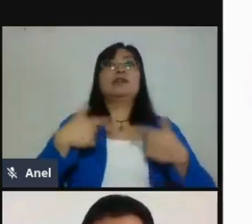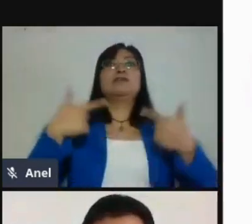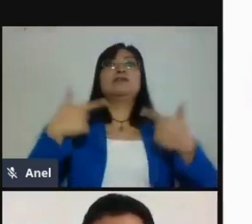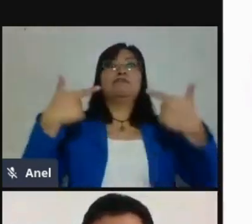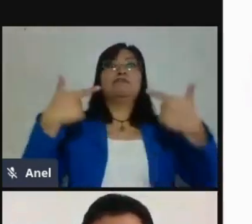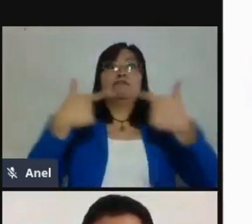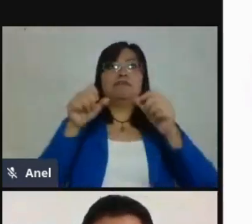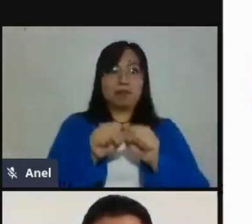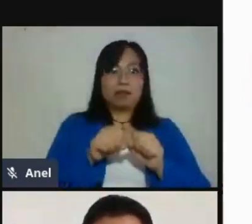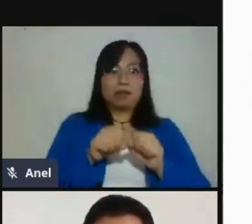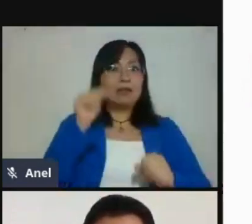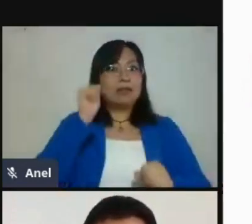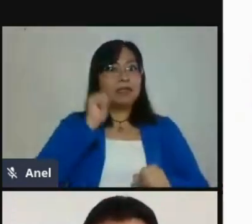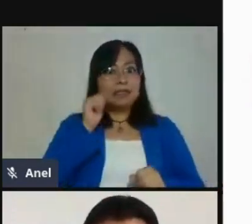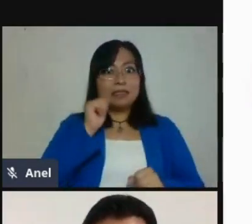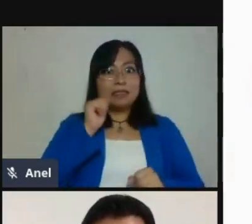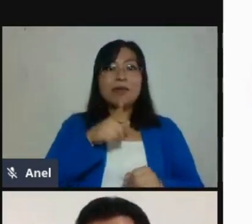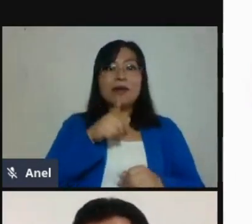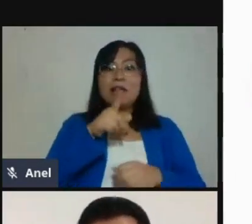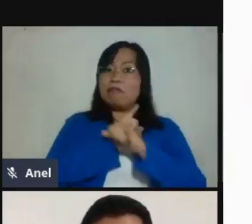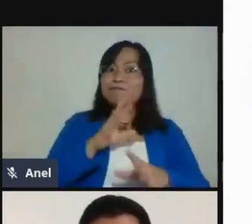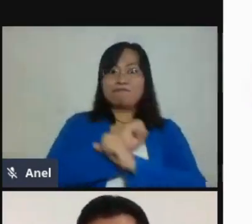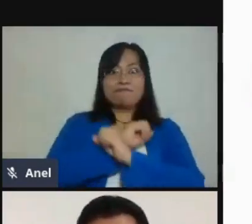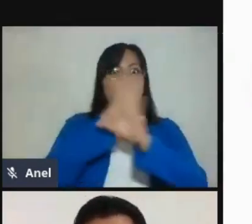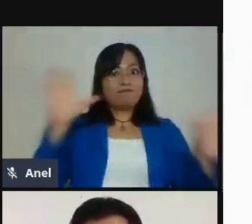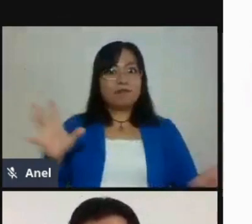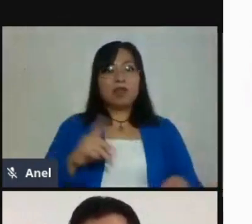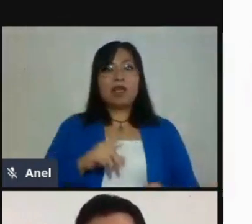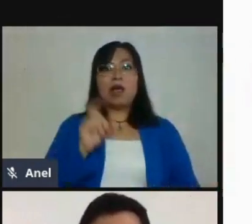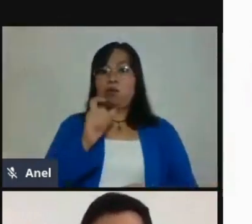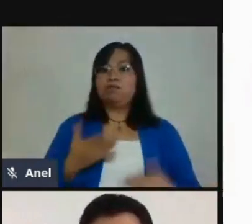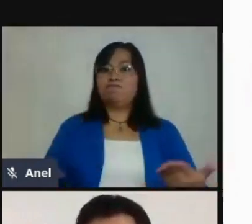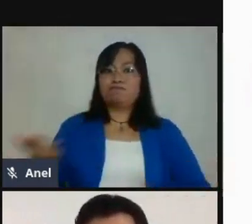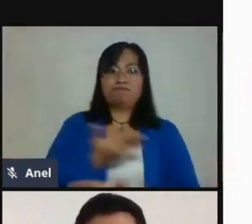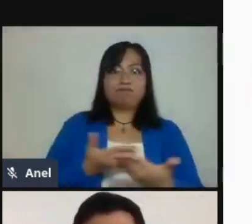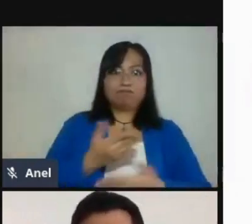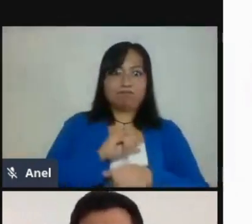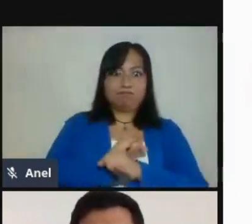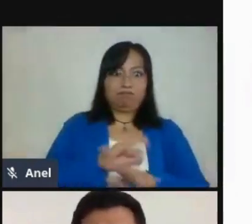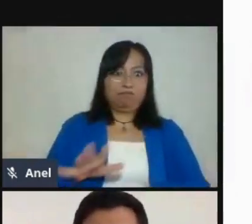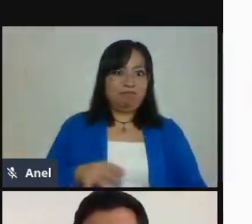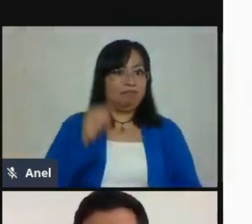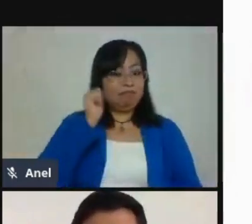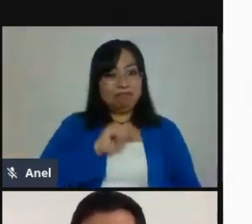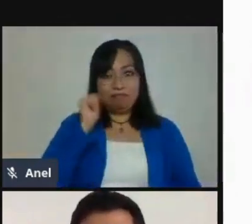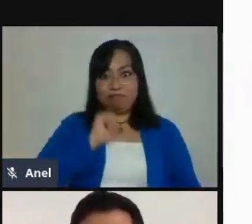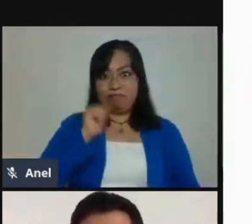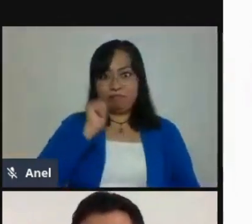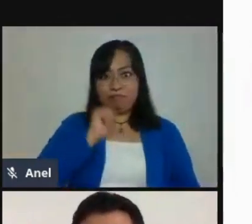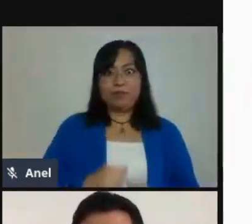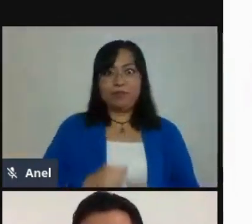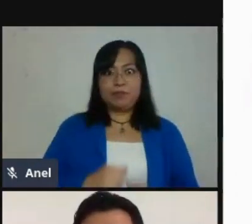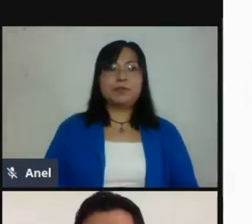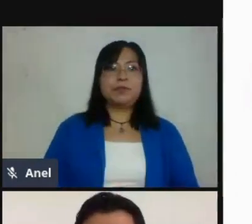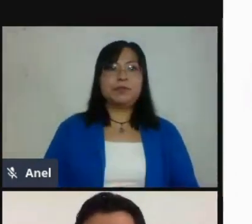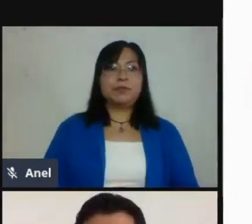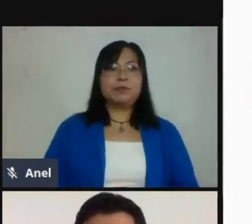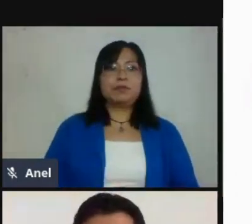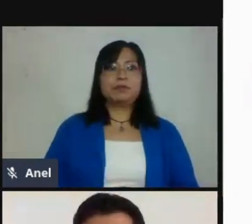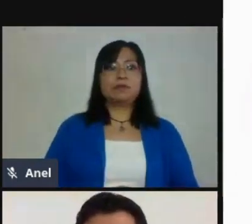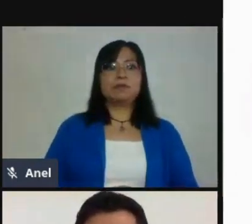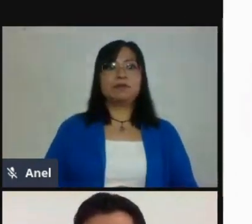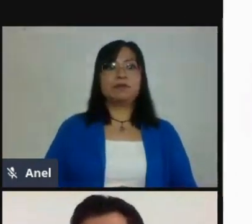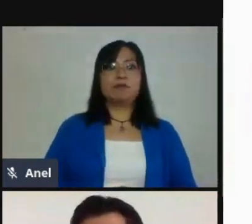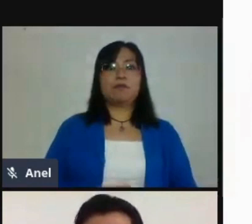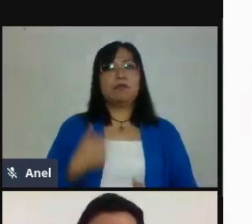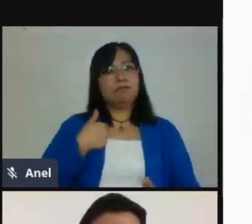instrucciones claras en todo lo que compartan. Esa fue una primera parte de lo que les pedimos